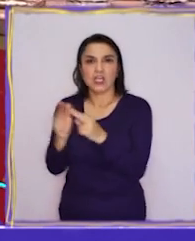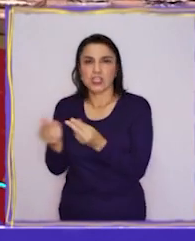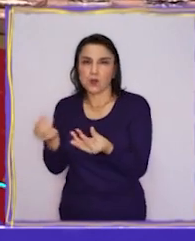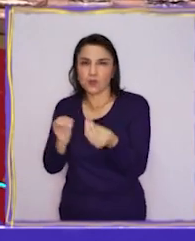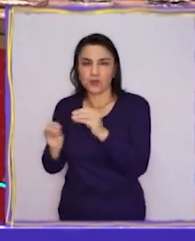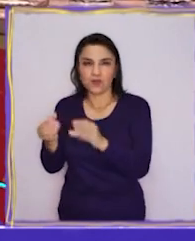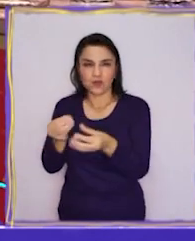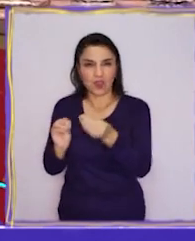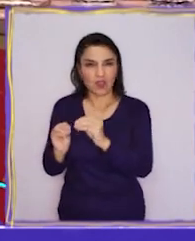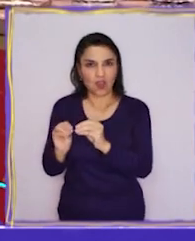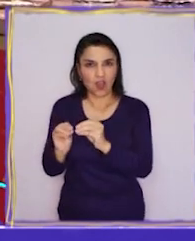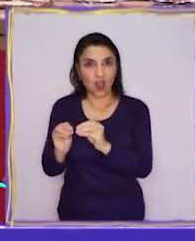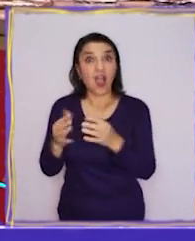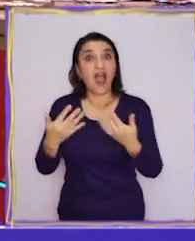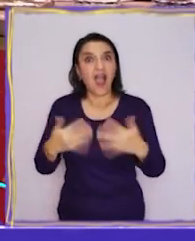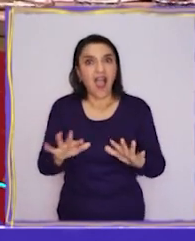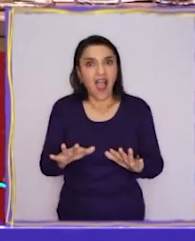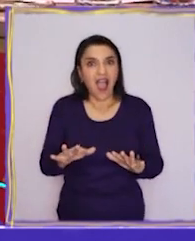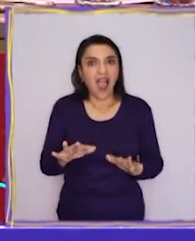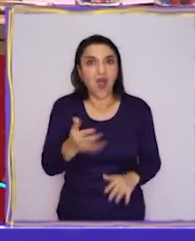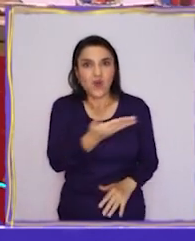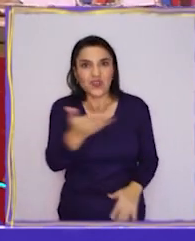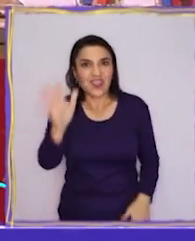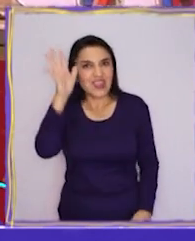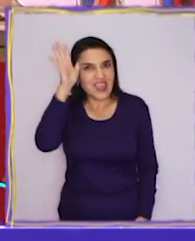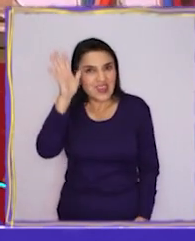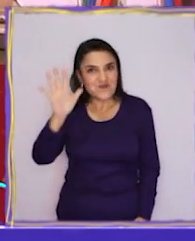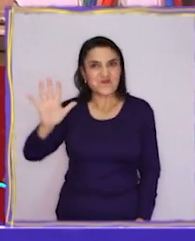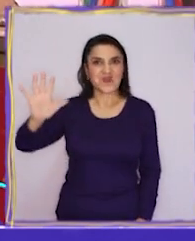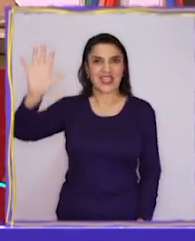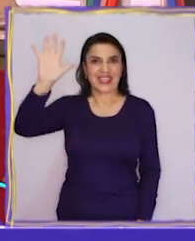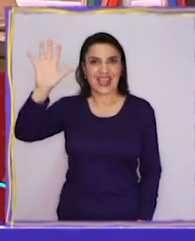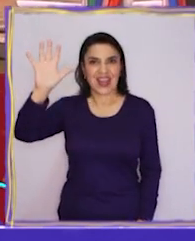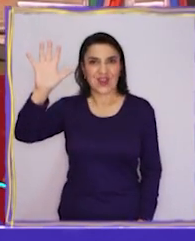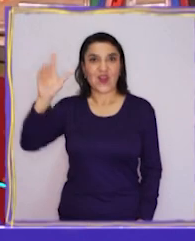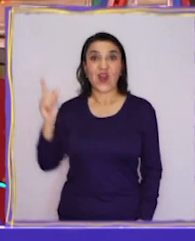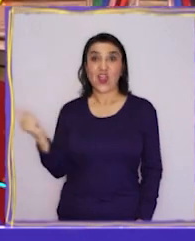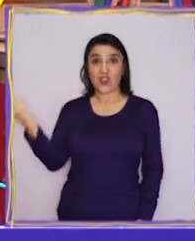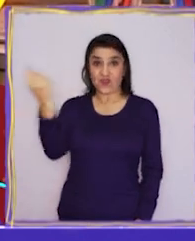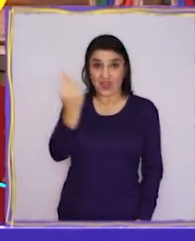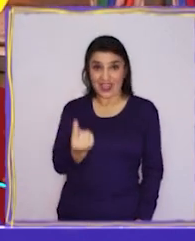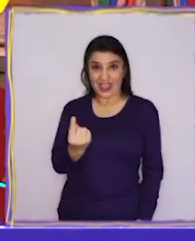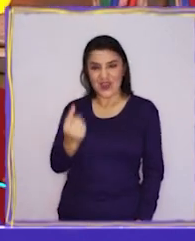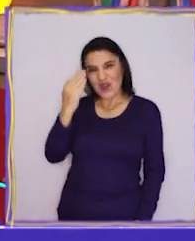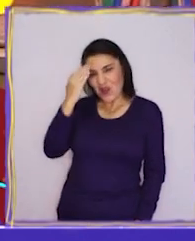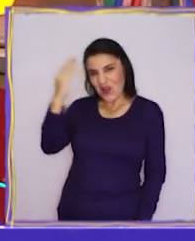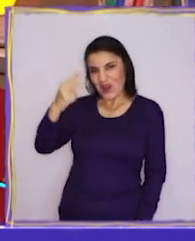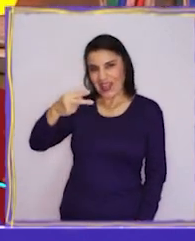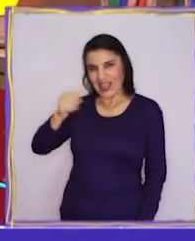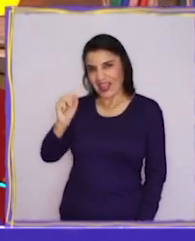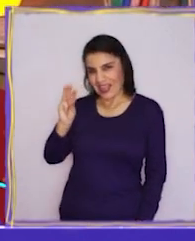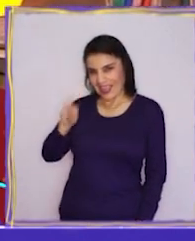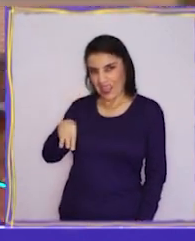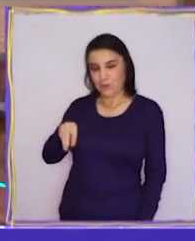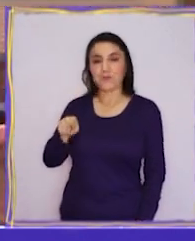manualidades. Veo que gracias a su imaginación, ella llegó hasta acá. ¡Hola, Kim!